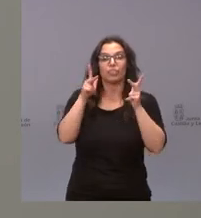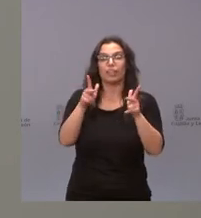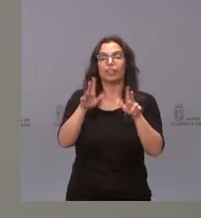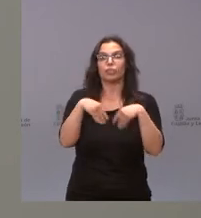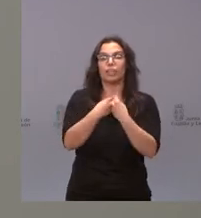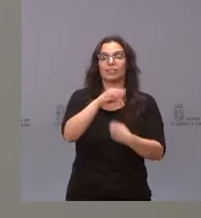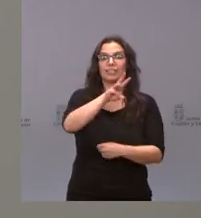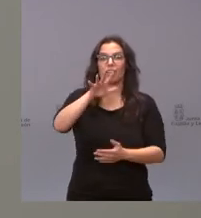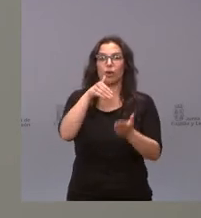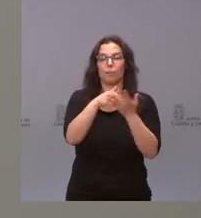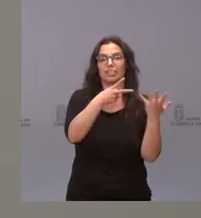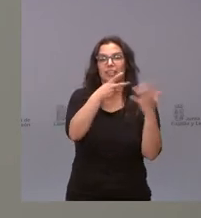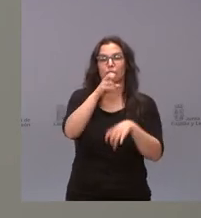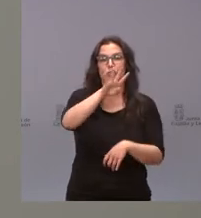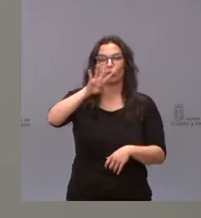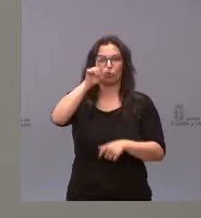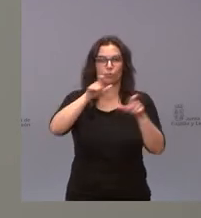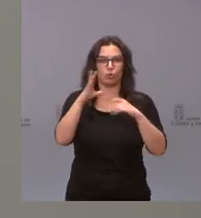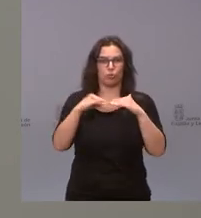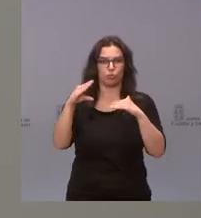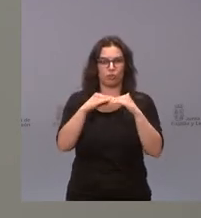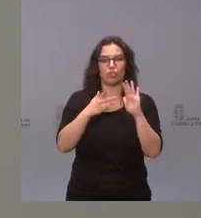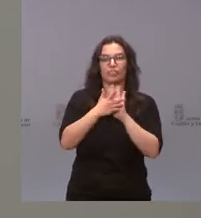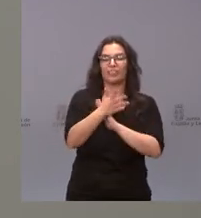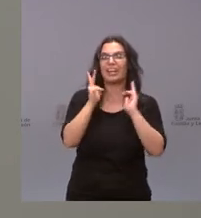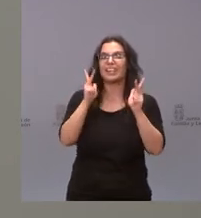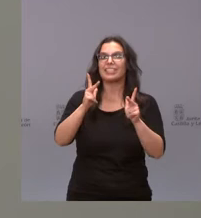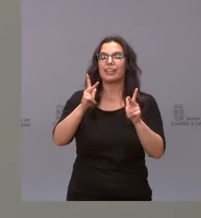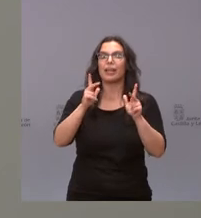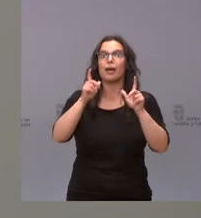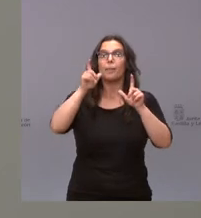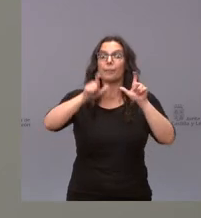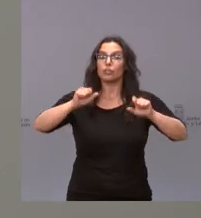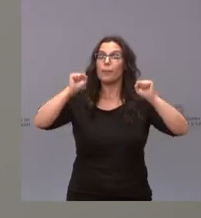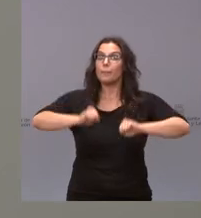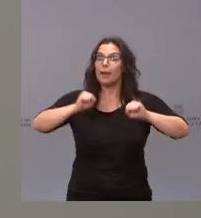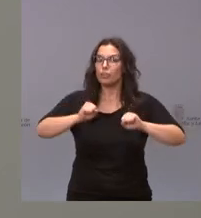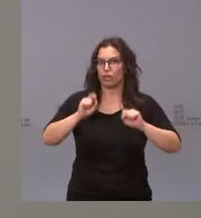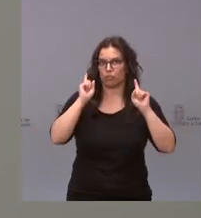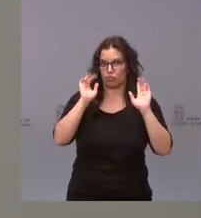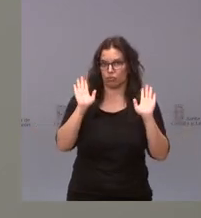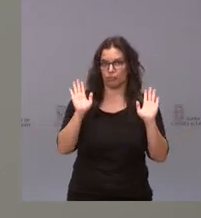.754 usuarios. Hablamos de las residencias de personas mayores únicamente.